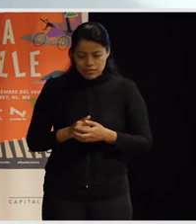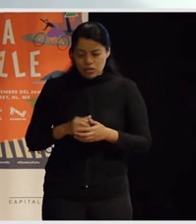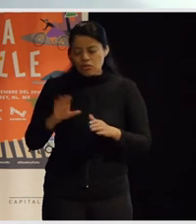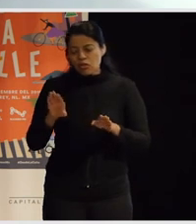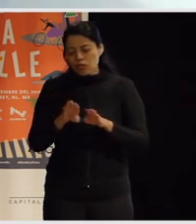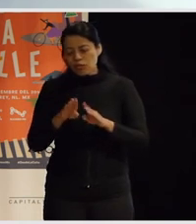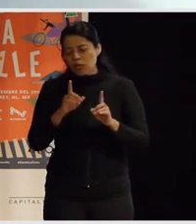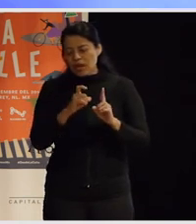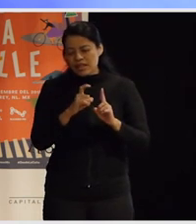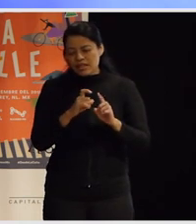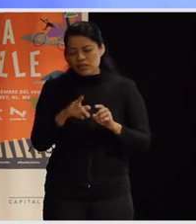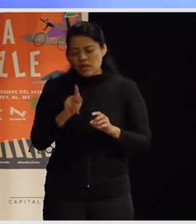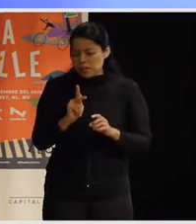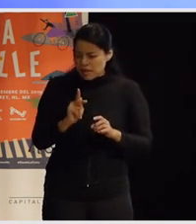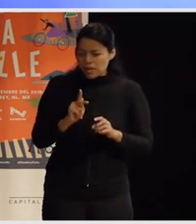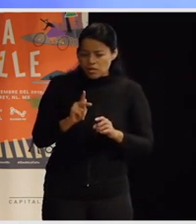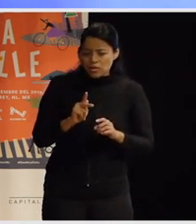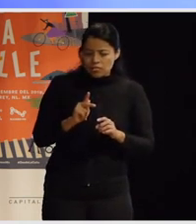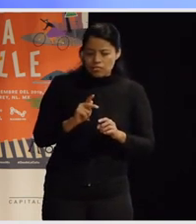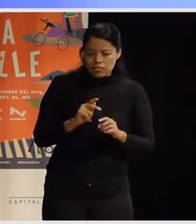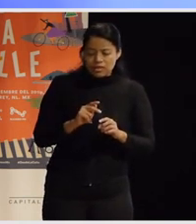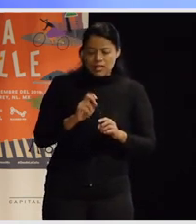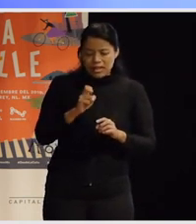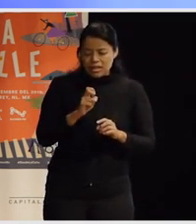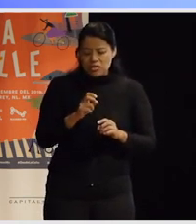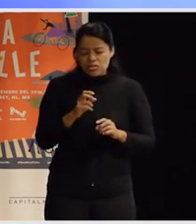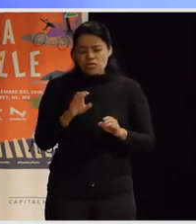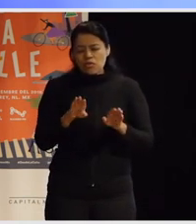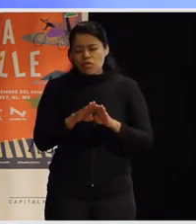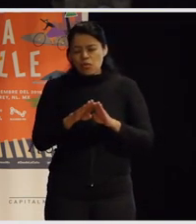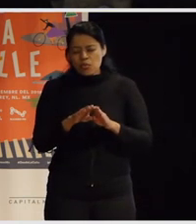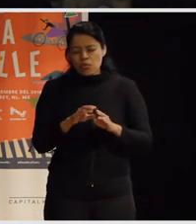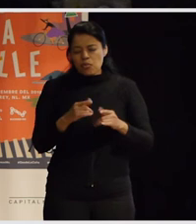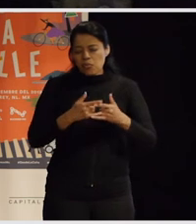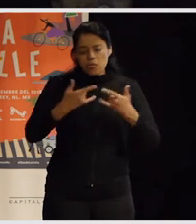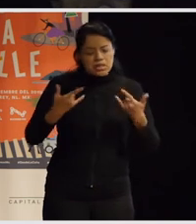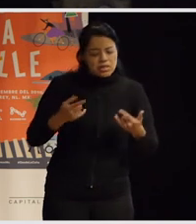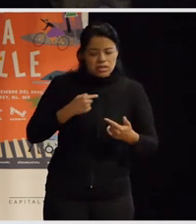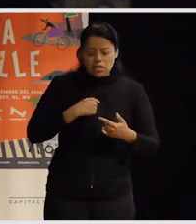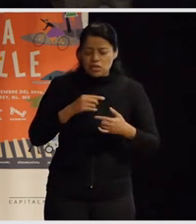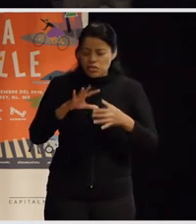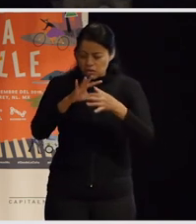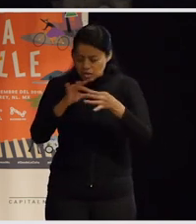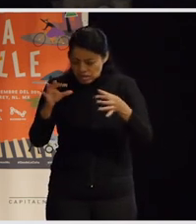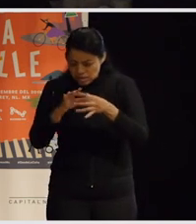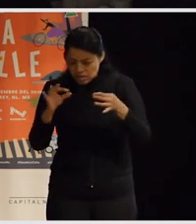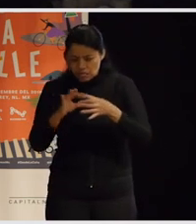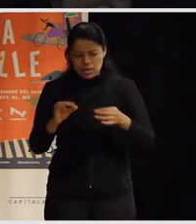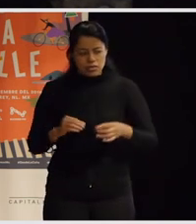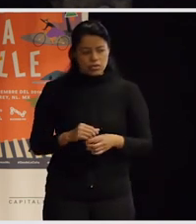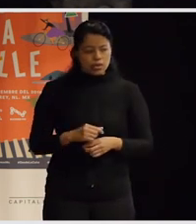caricatura o simplificación pero creo que está muy acertada esta reflexión bueno pues nosotras lo que decimos es